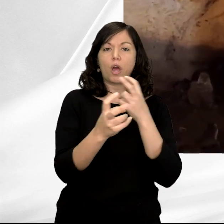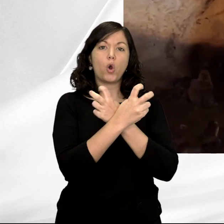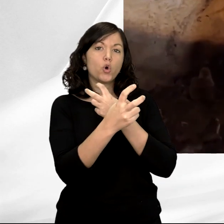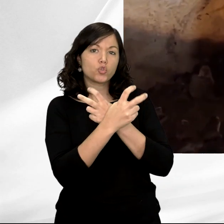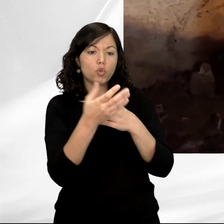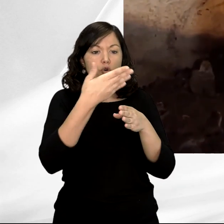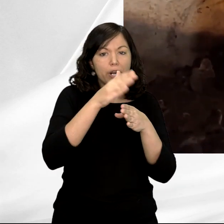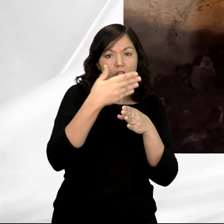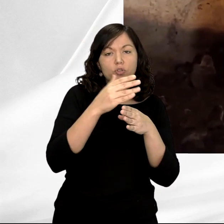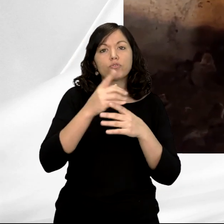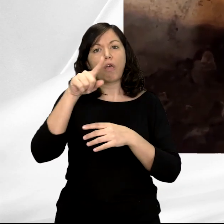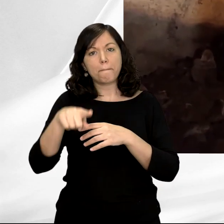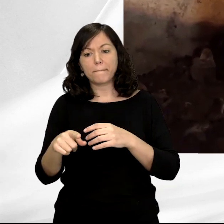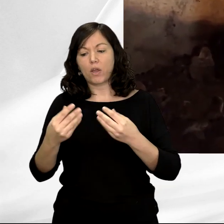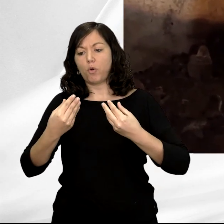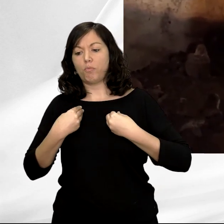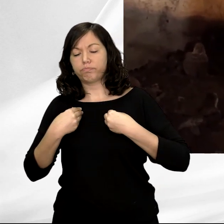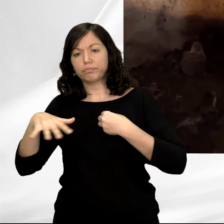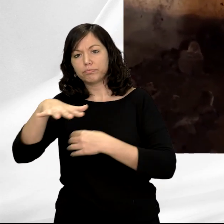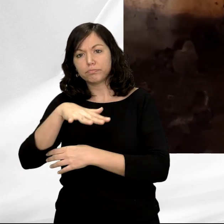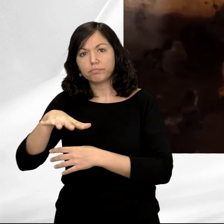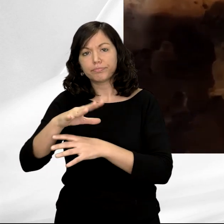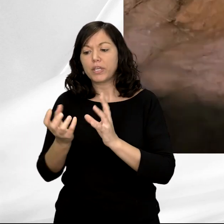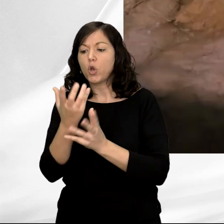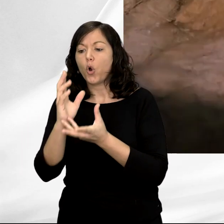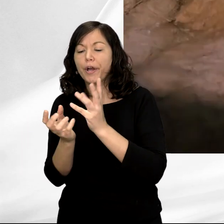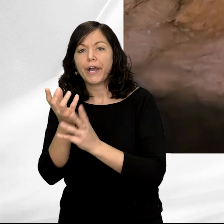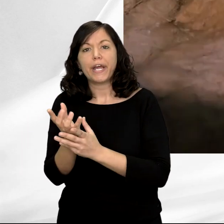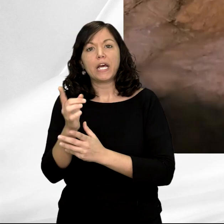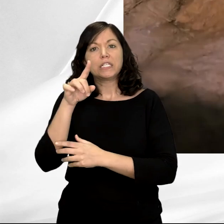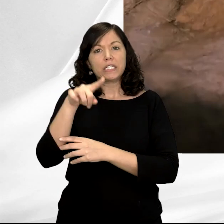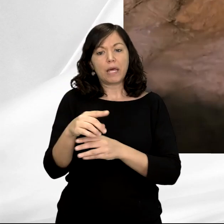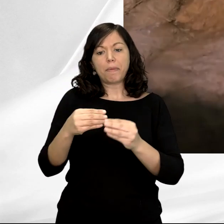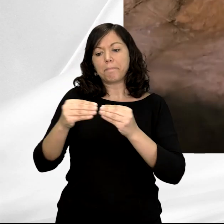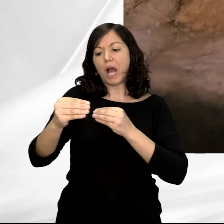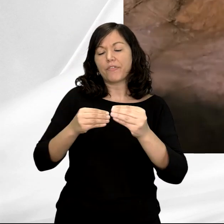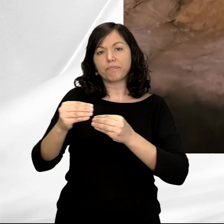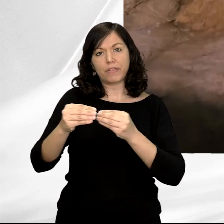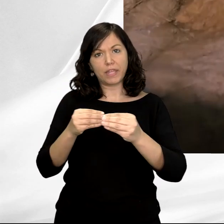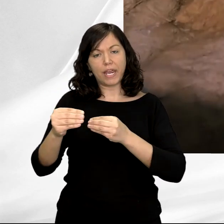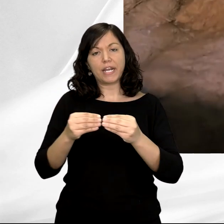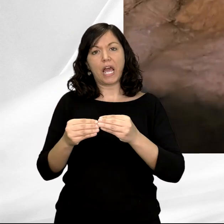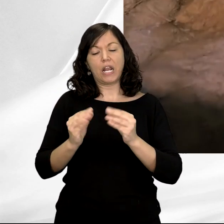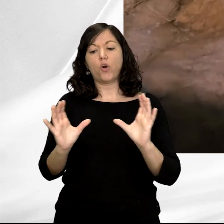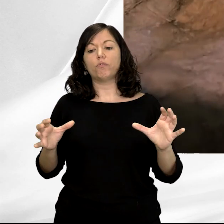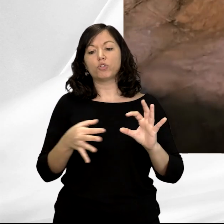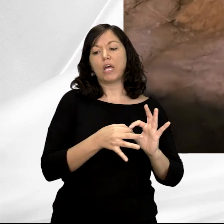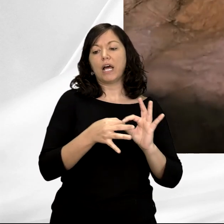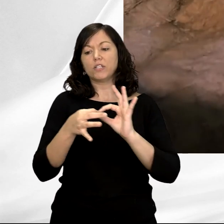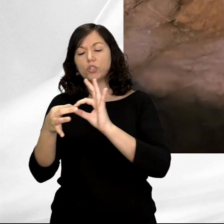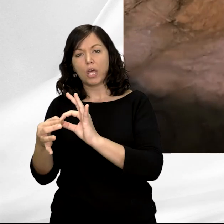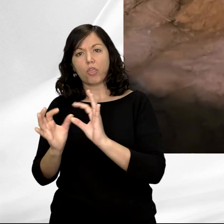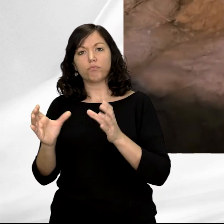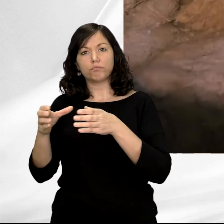también restos de hogares para encender sus hogueras, y gran cantidad de material arqueológico asociado a una comunidad o